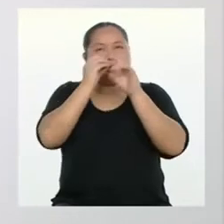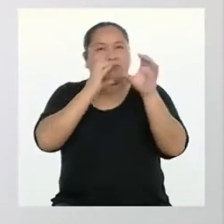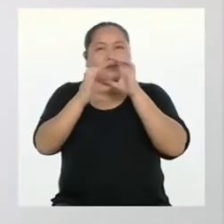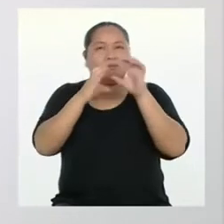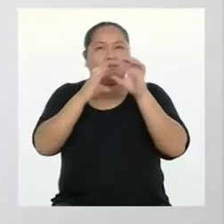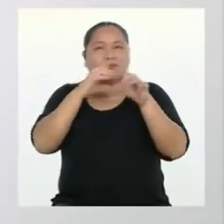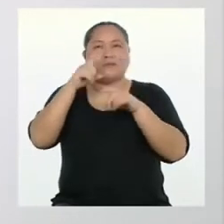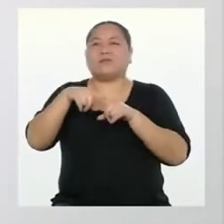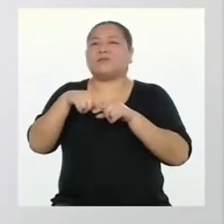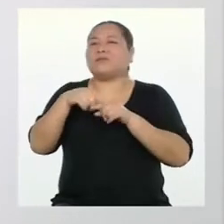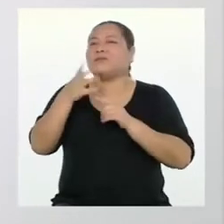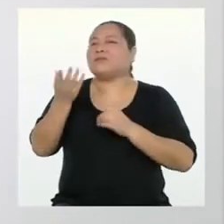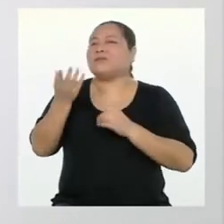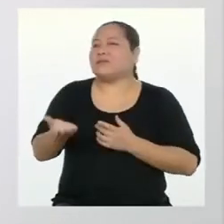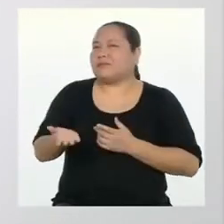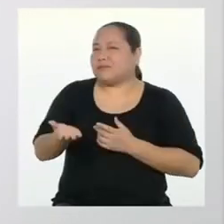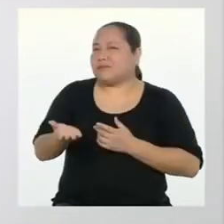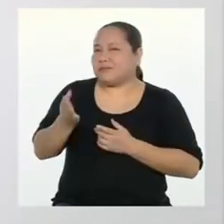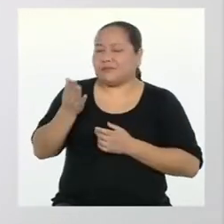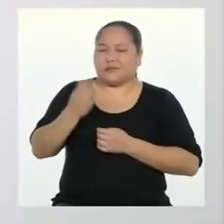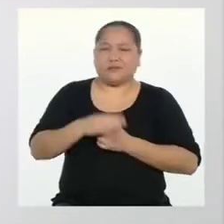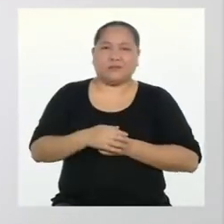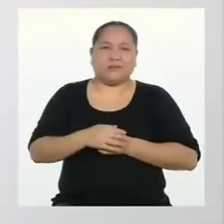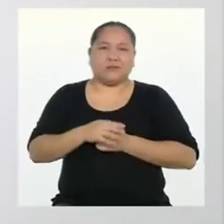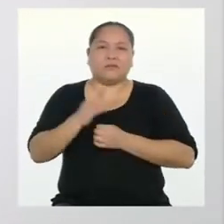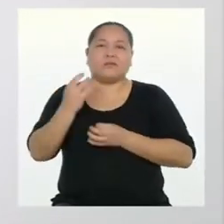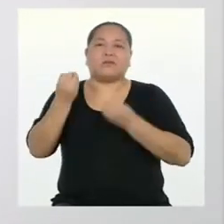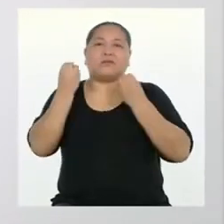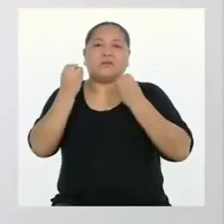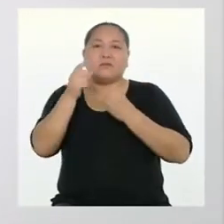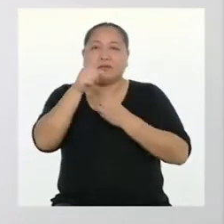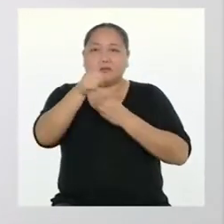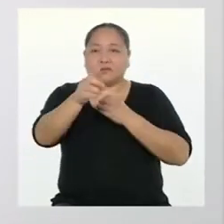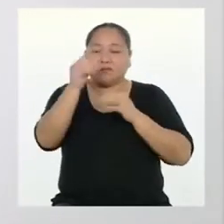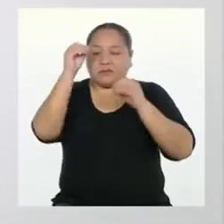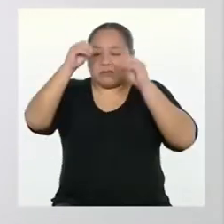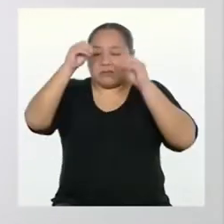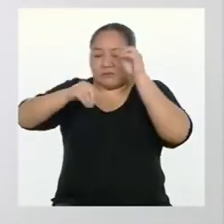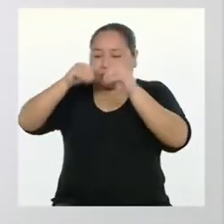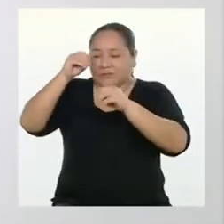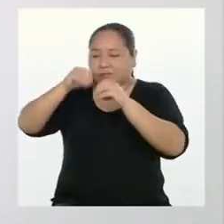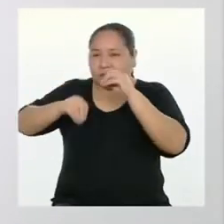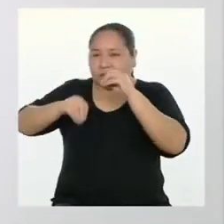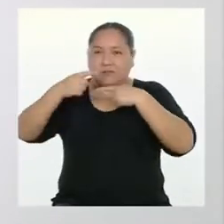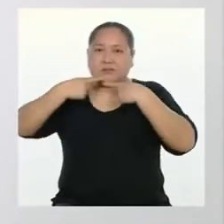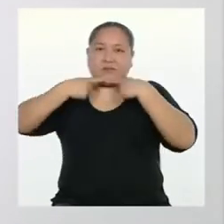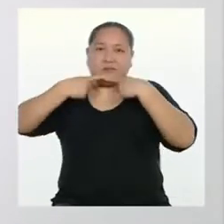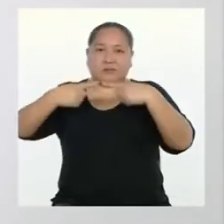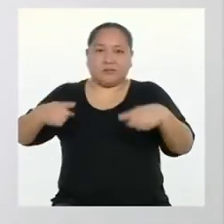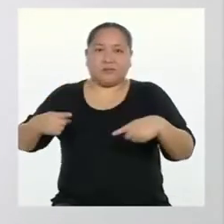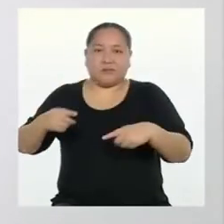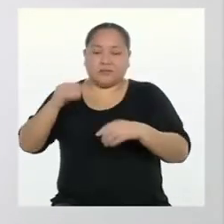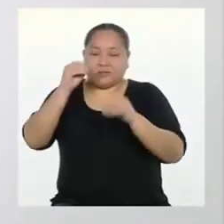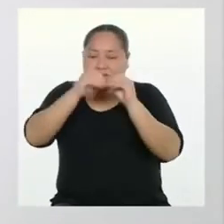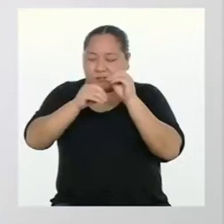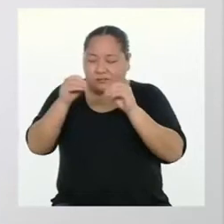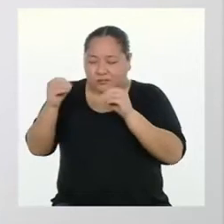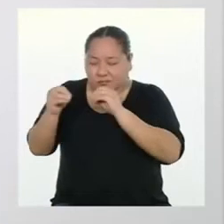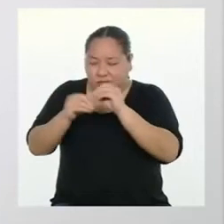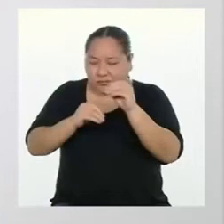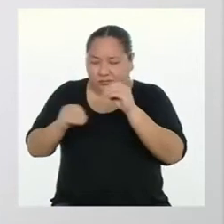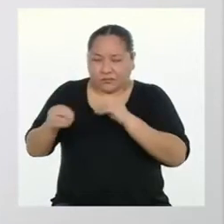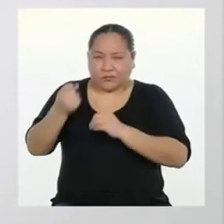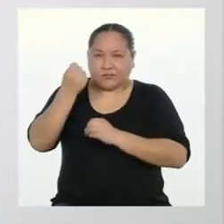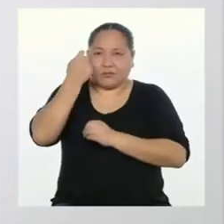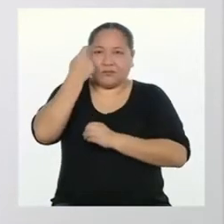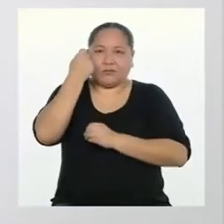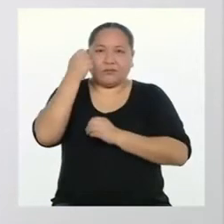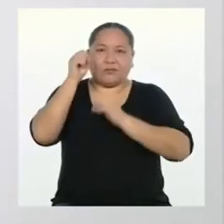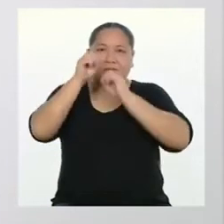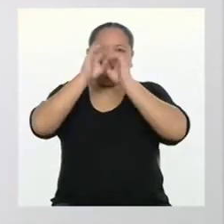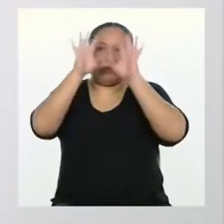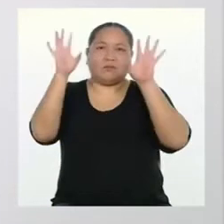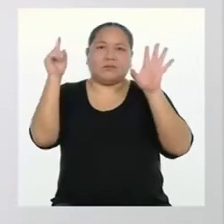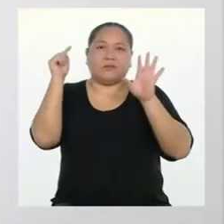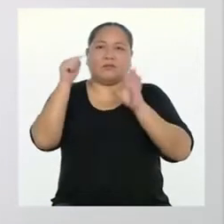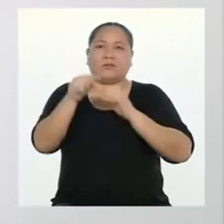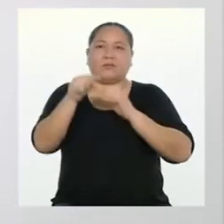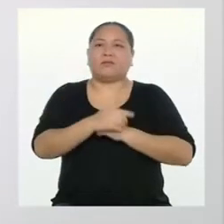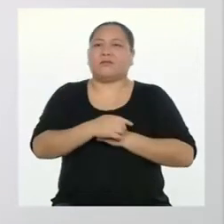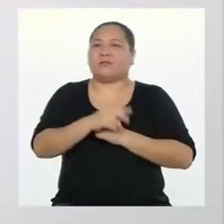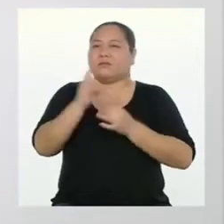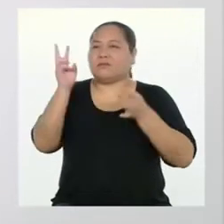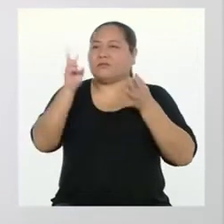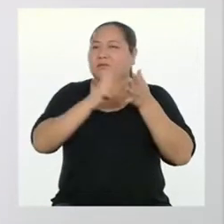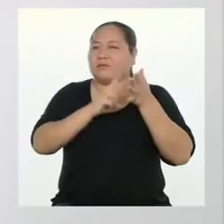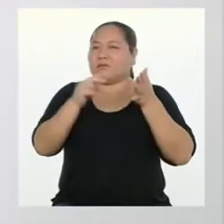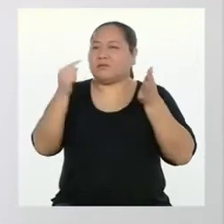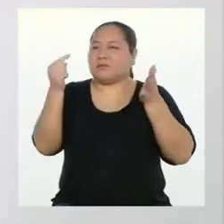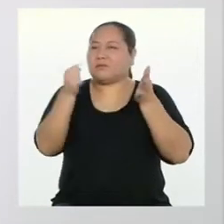va a depender mucho de cómo estructuremos nuestro mensaje. Para entender bien esto, leamos